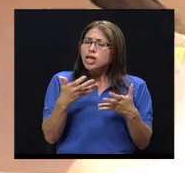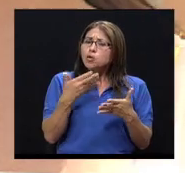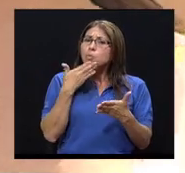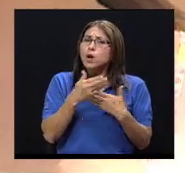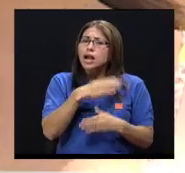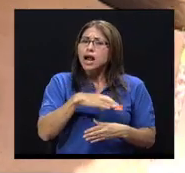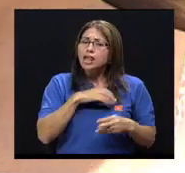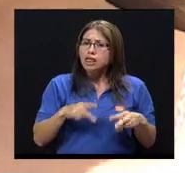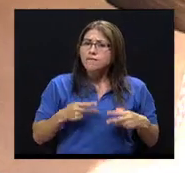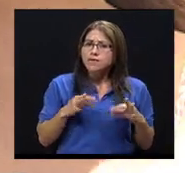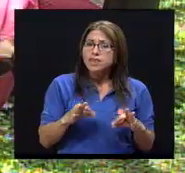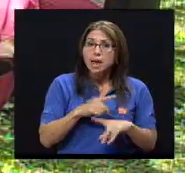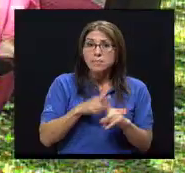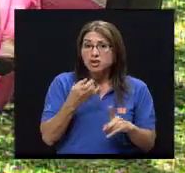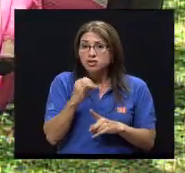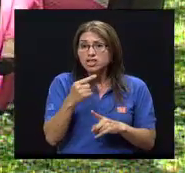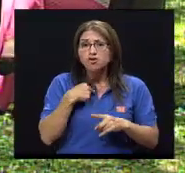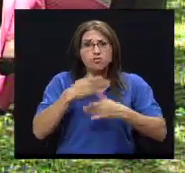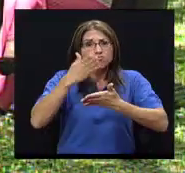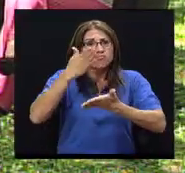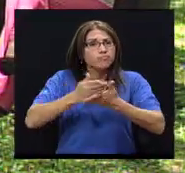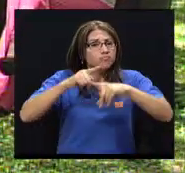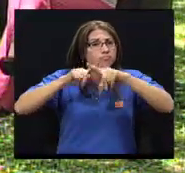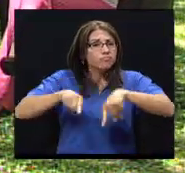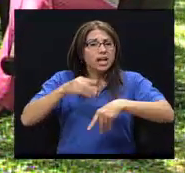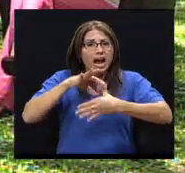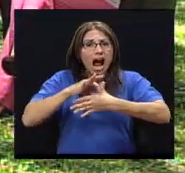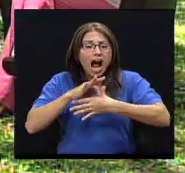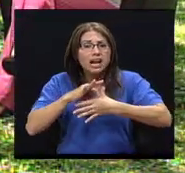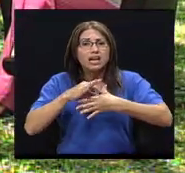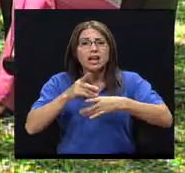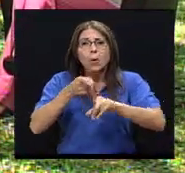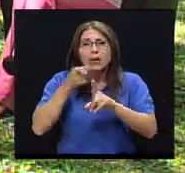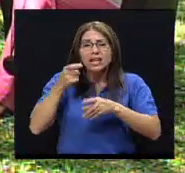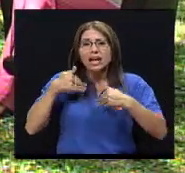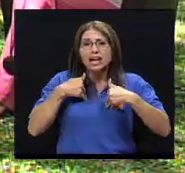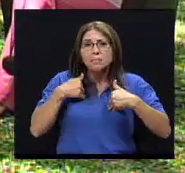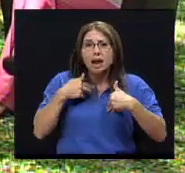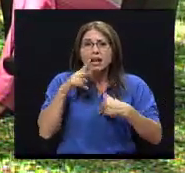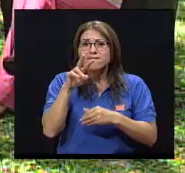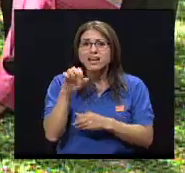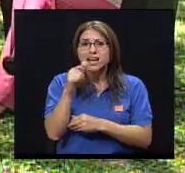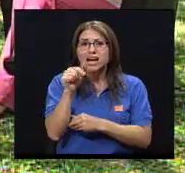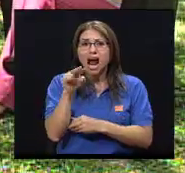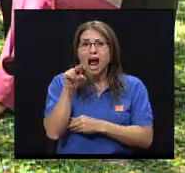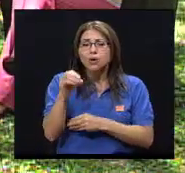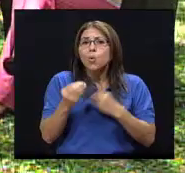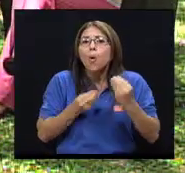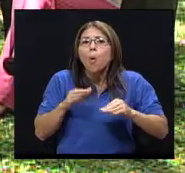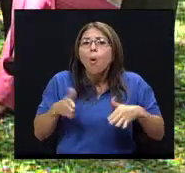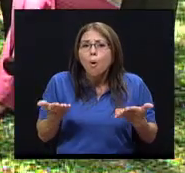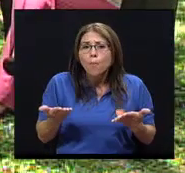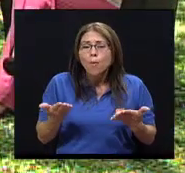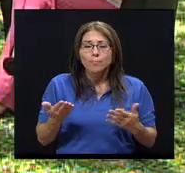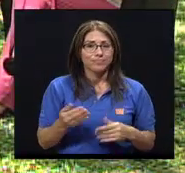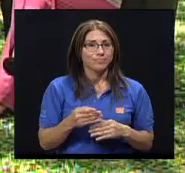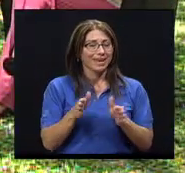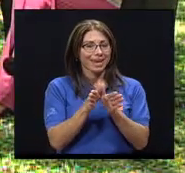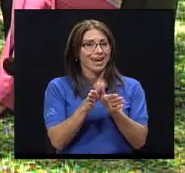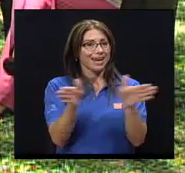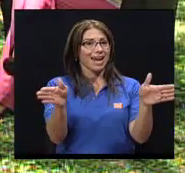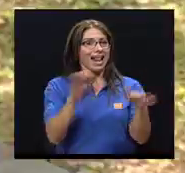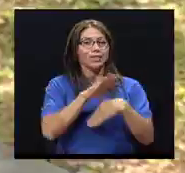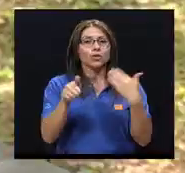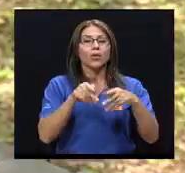si soy vegano, ¿cómo lo hago? Entonces sería como fundamental cierto tipo de recomendaciones para esas personas que ya están decididas. En general para todos los